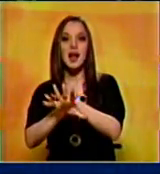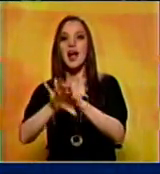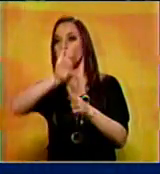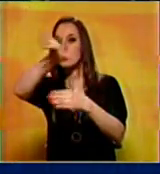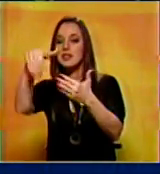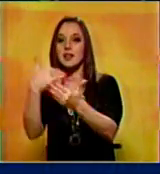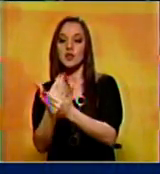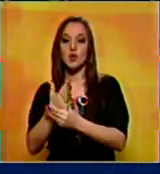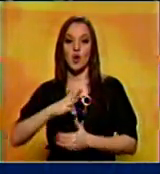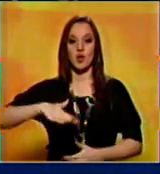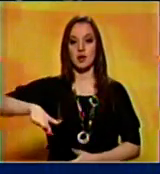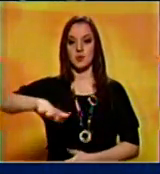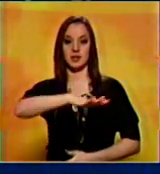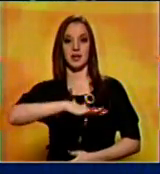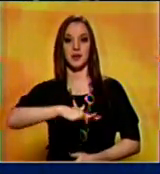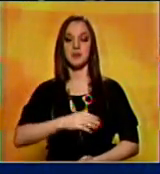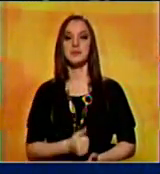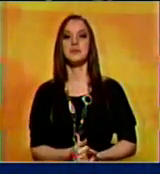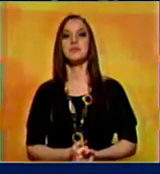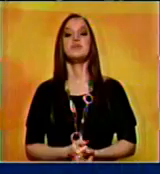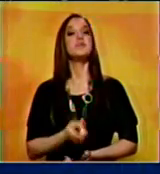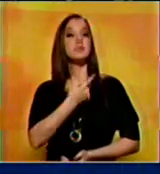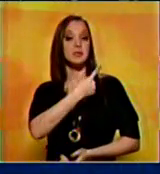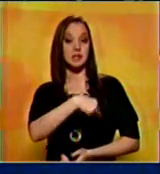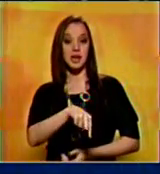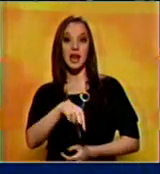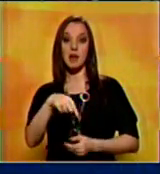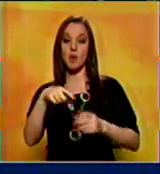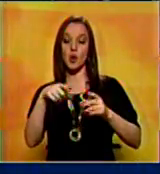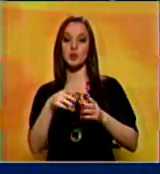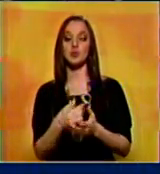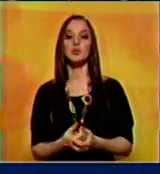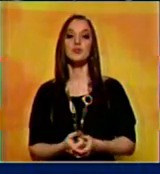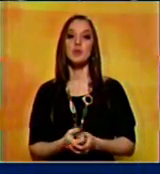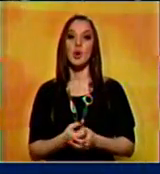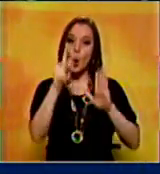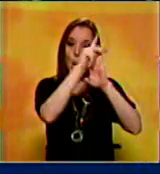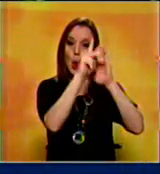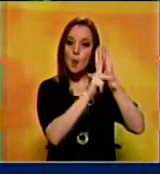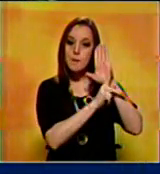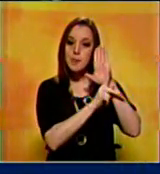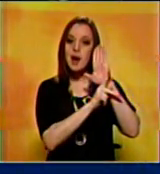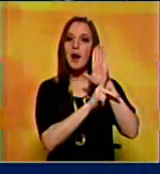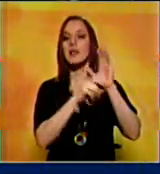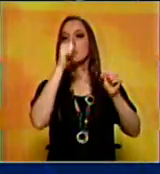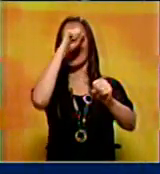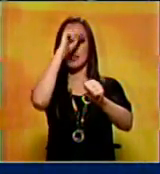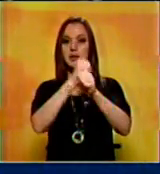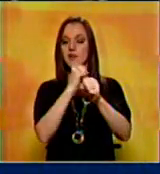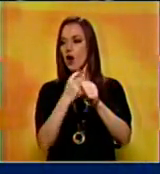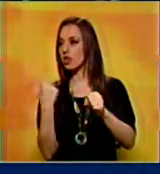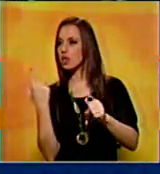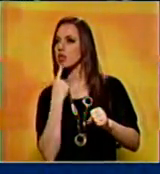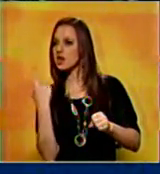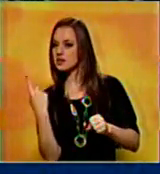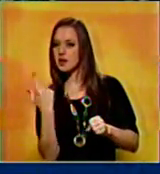región tenemos un mapa decía el presidente Santos